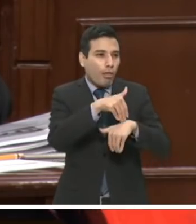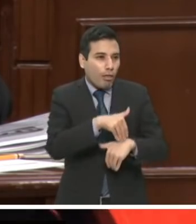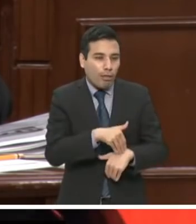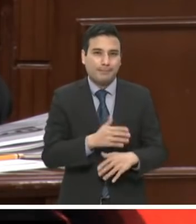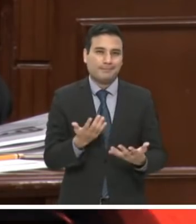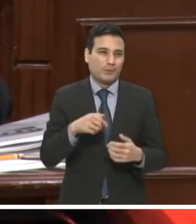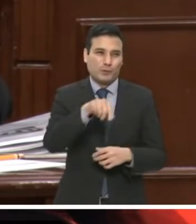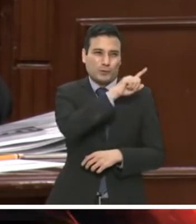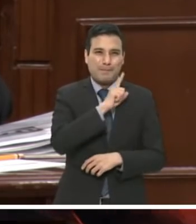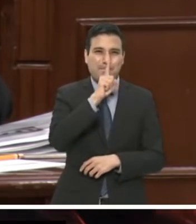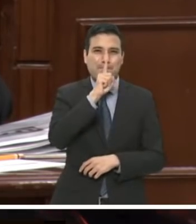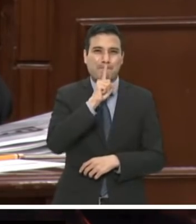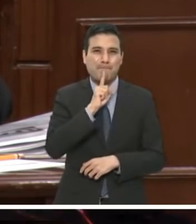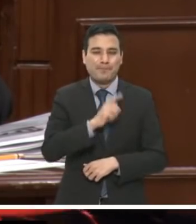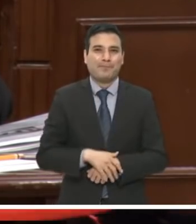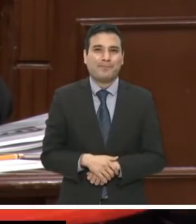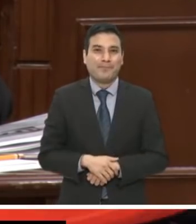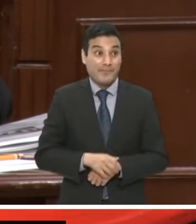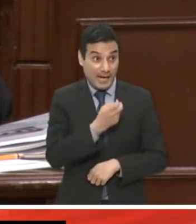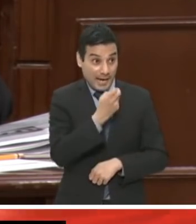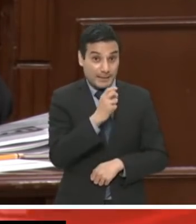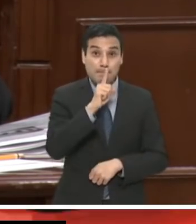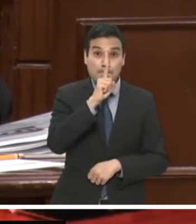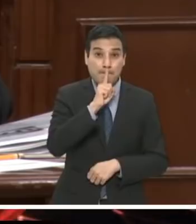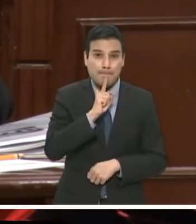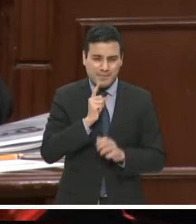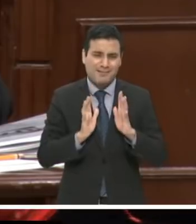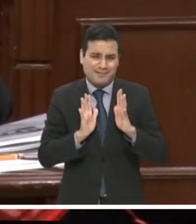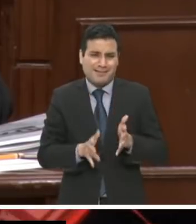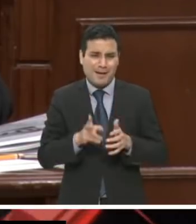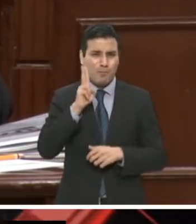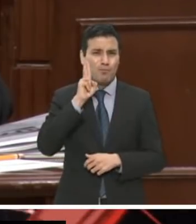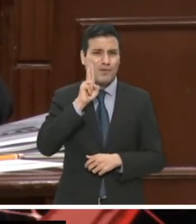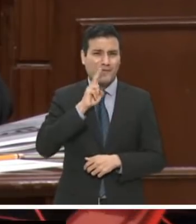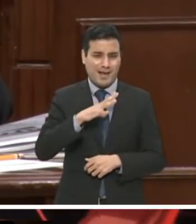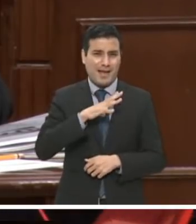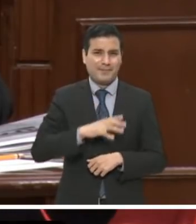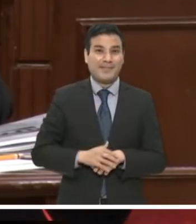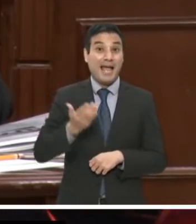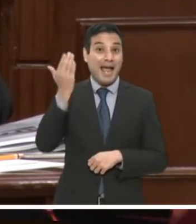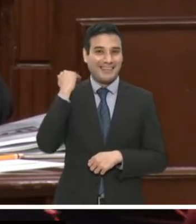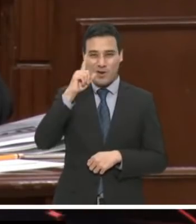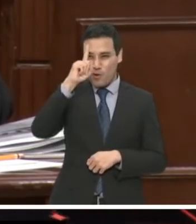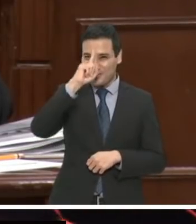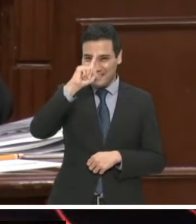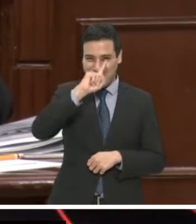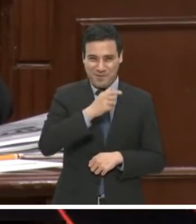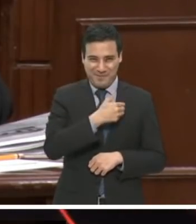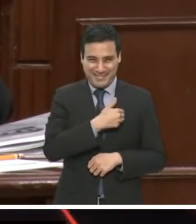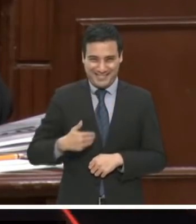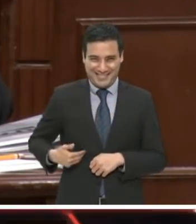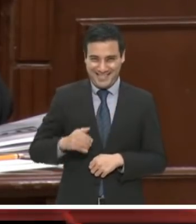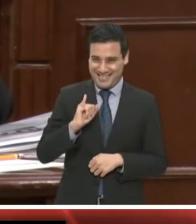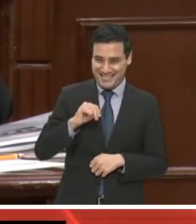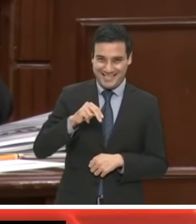Dicha mentira quedó demostrada durante la comparecencia del consejero presidente del Instituto